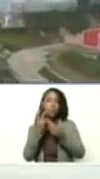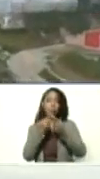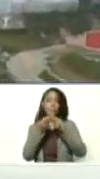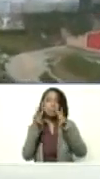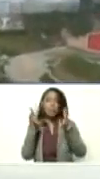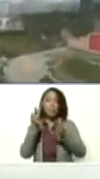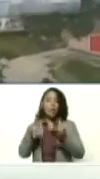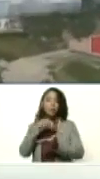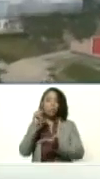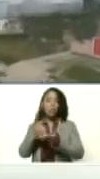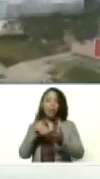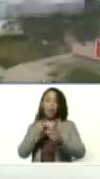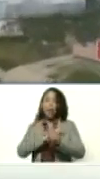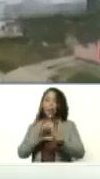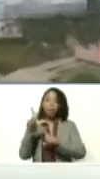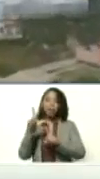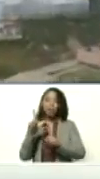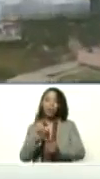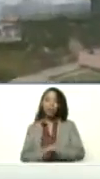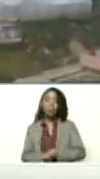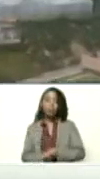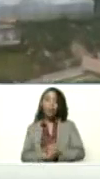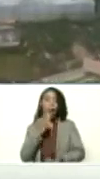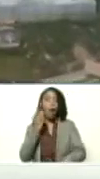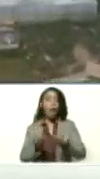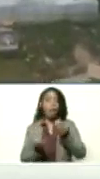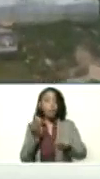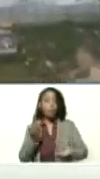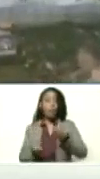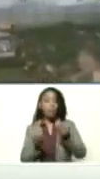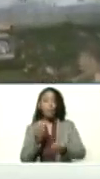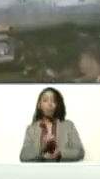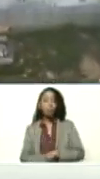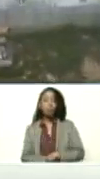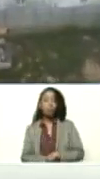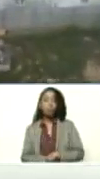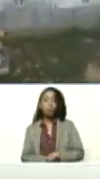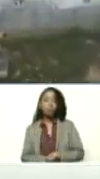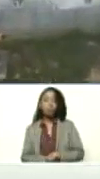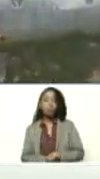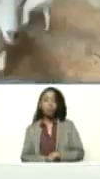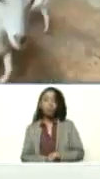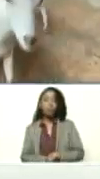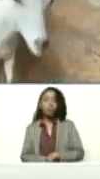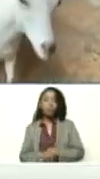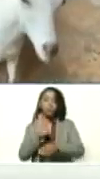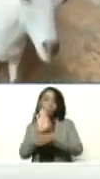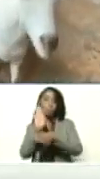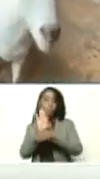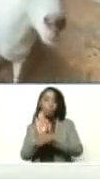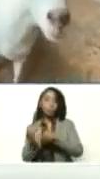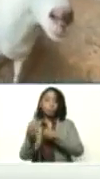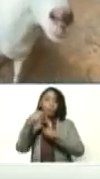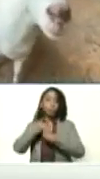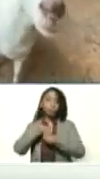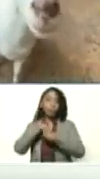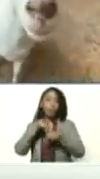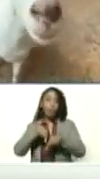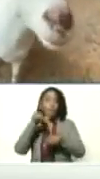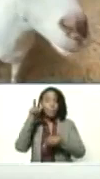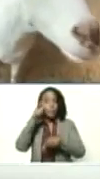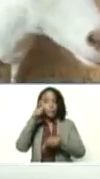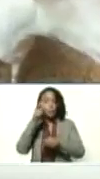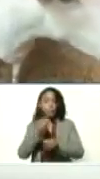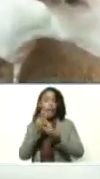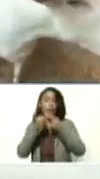nacional consolidada la paz la estabilidad la seguridad interna y con la